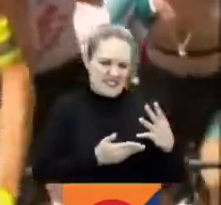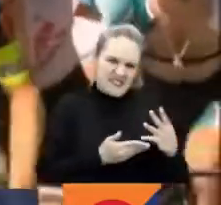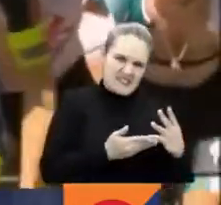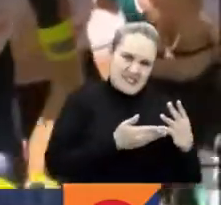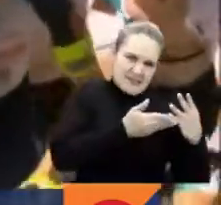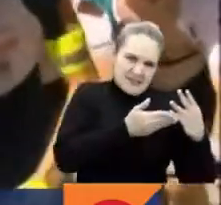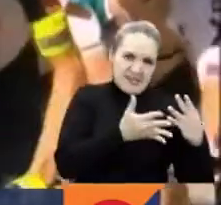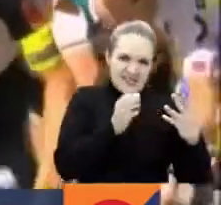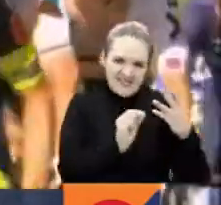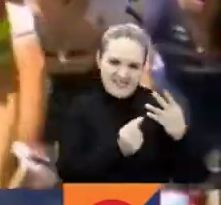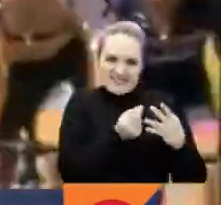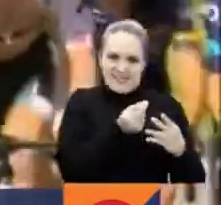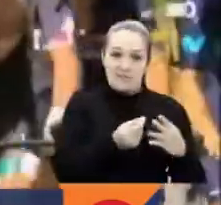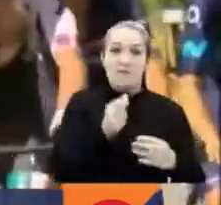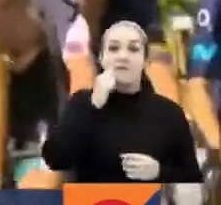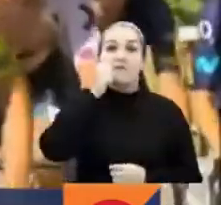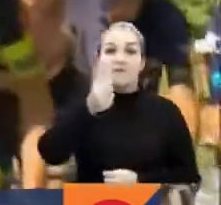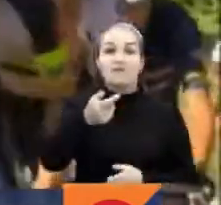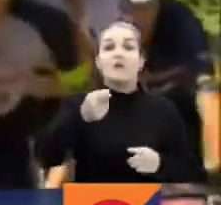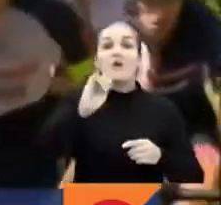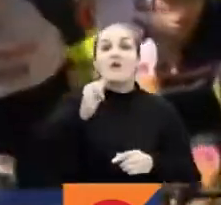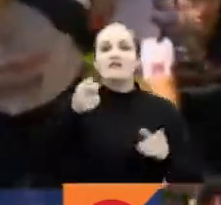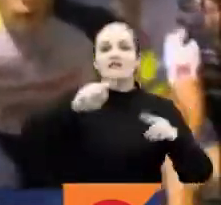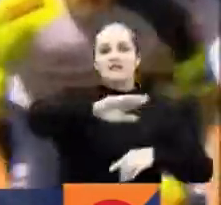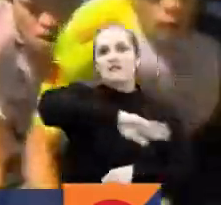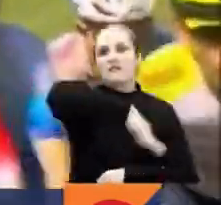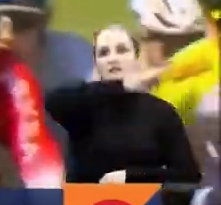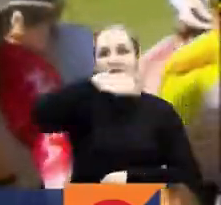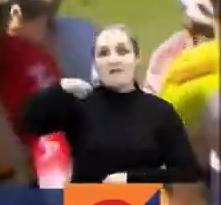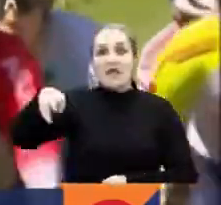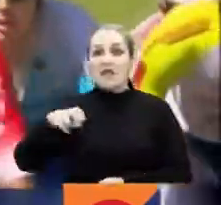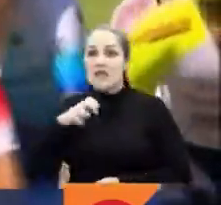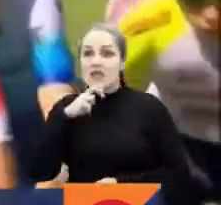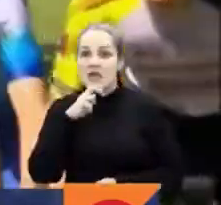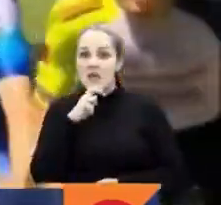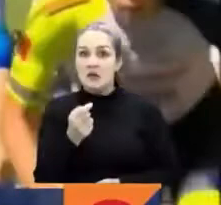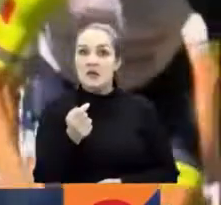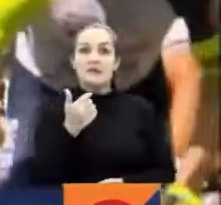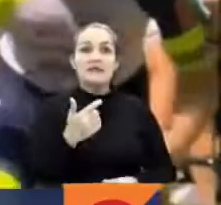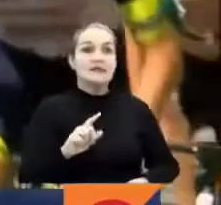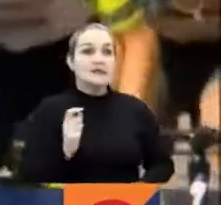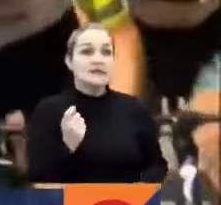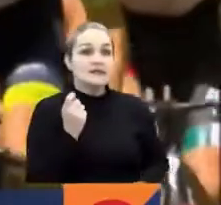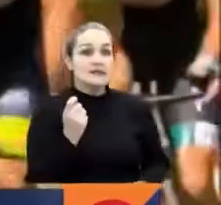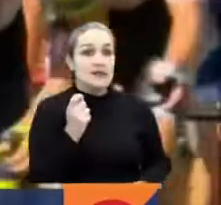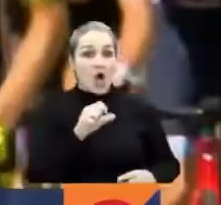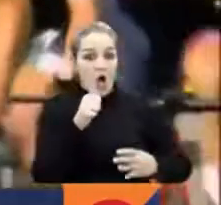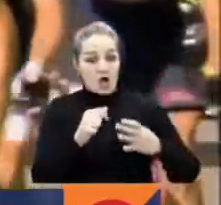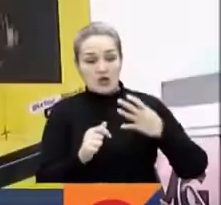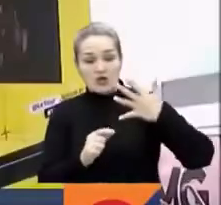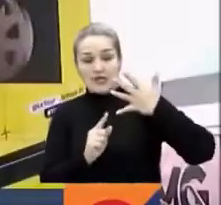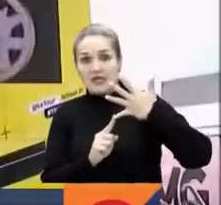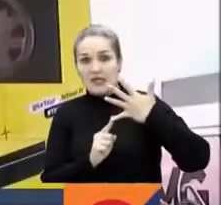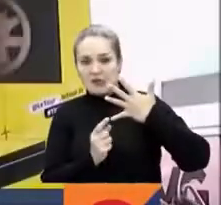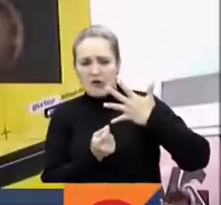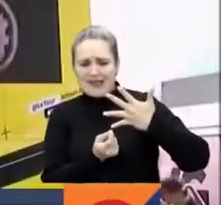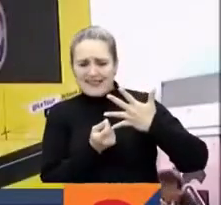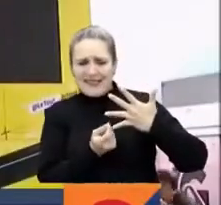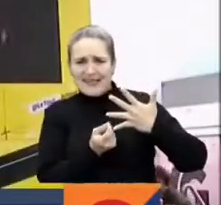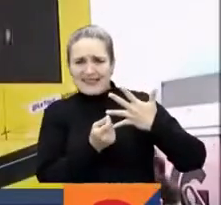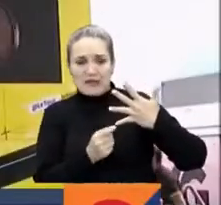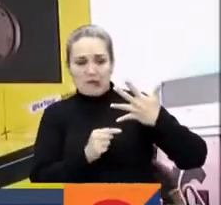jueves será otra batalla en los Pirineos. Nairo tiene grandes amenazas a su puesto porque Gaudú está a cuatro segundos de quitarle la posición y Bardet a 1-28.